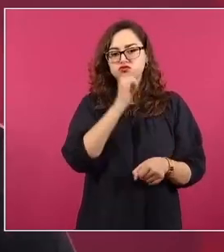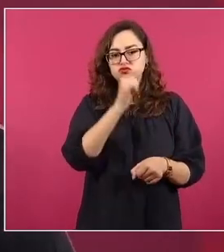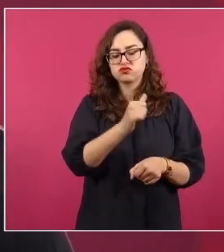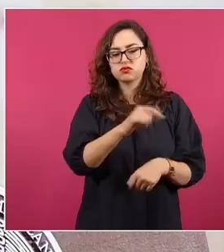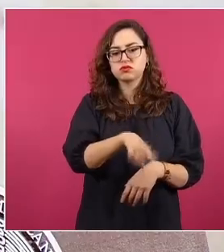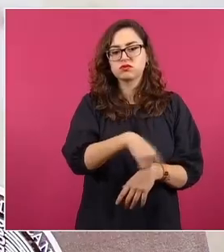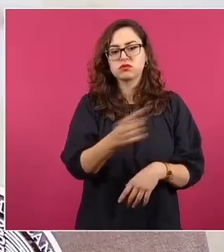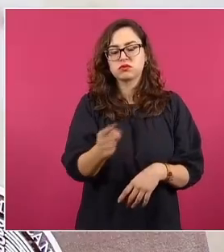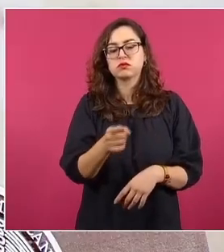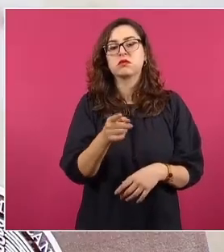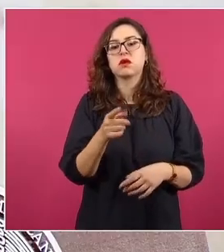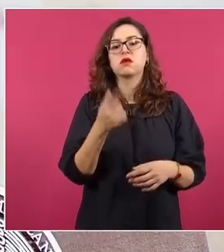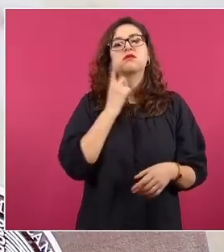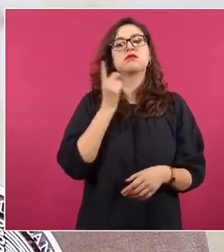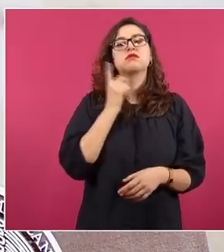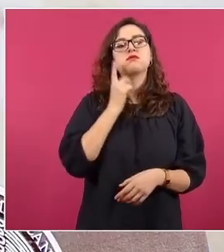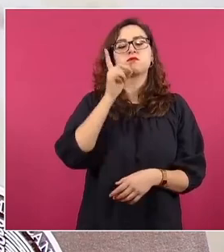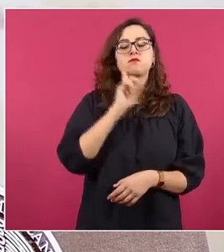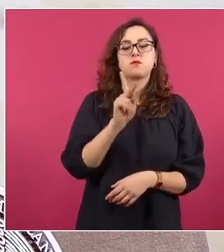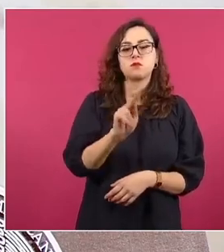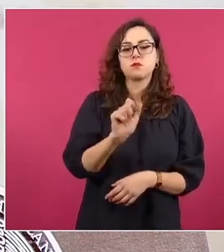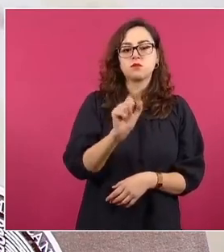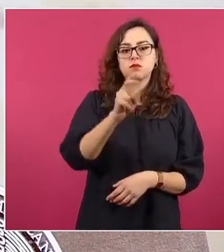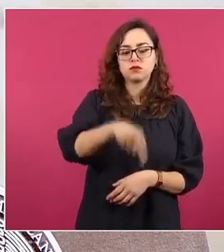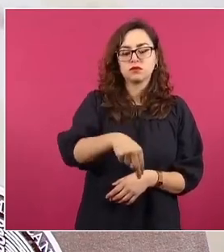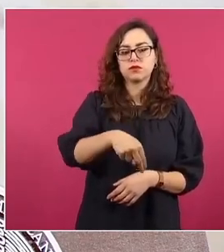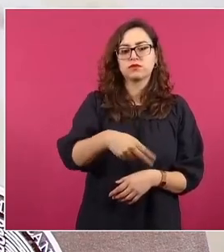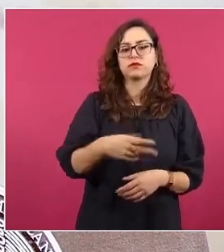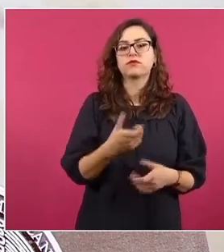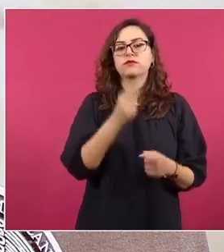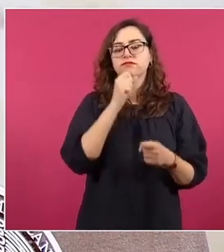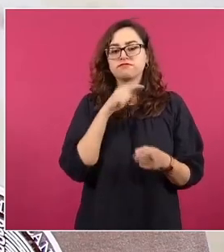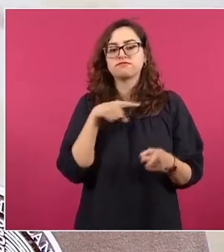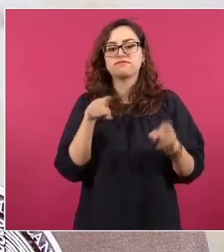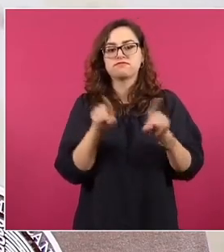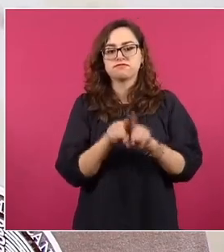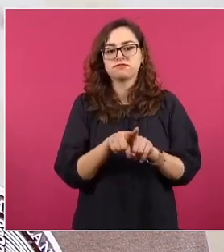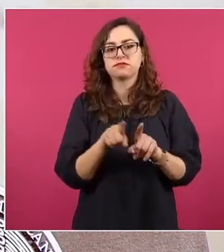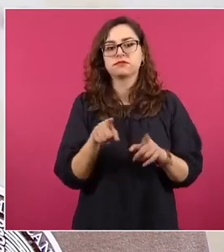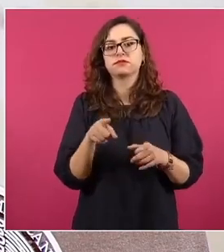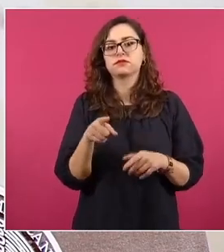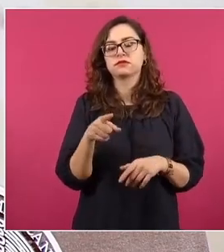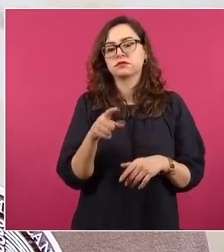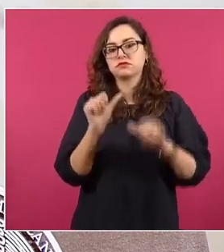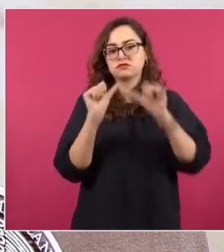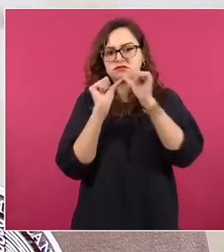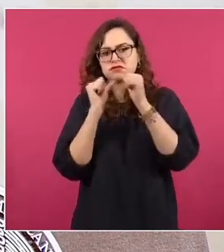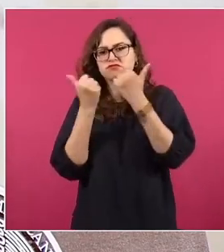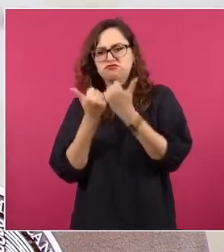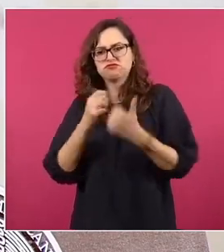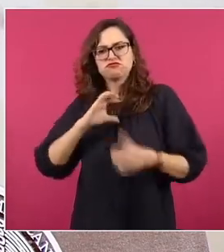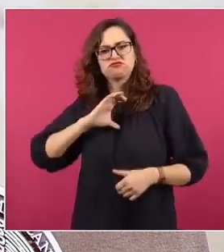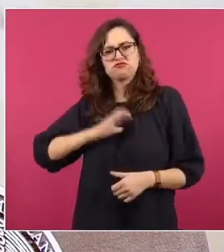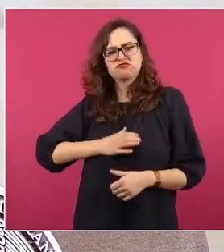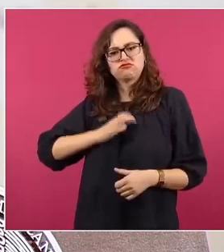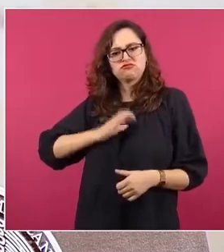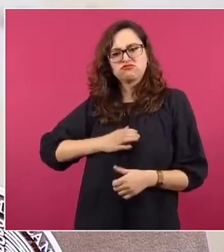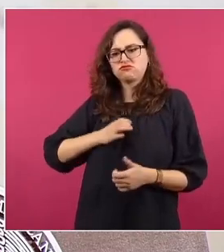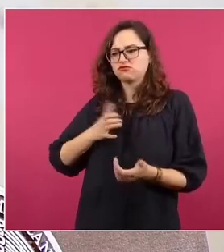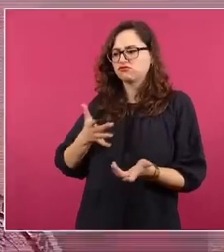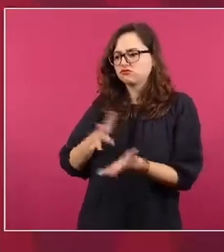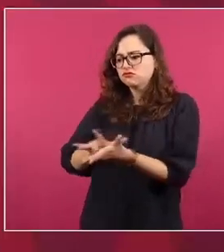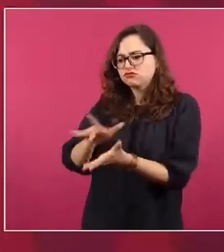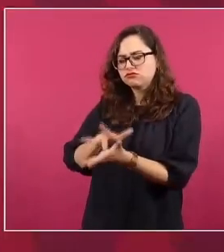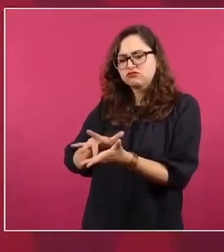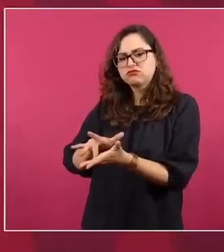del PAN, Nariz Roja, asociación que apoya a pacientes con cáncer y que ha apoyado